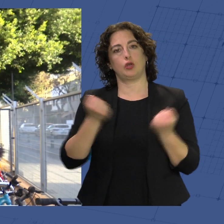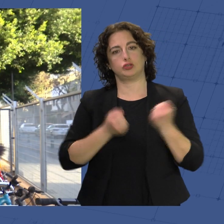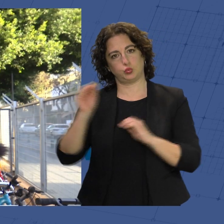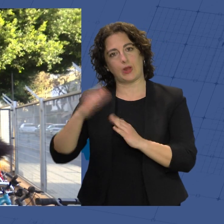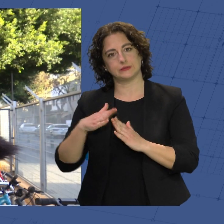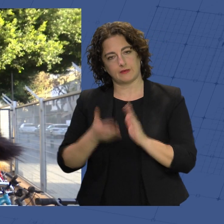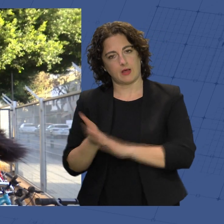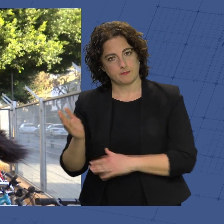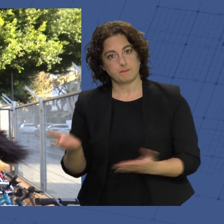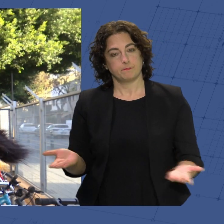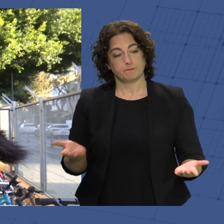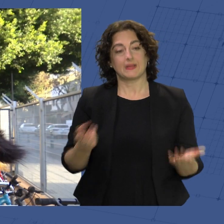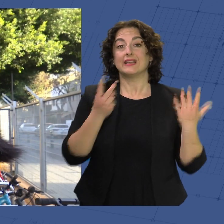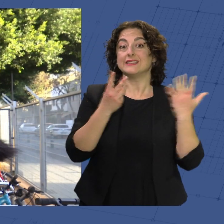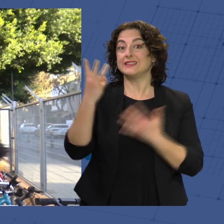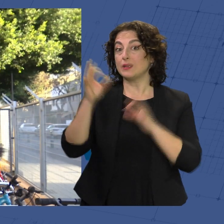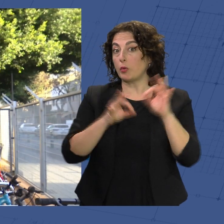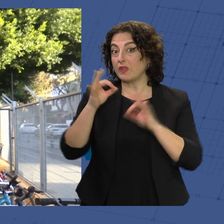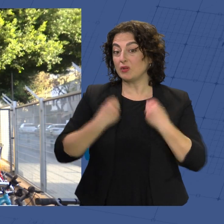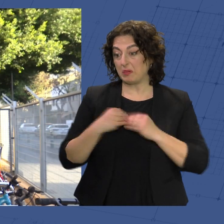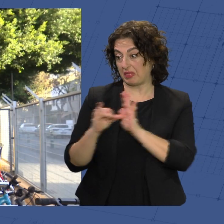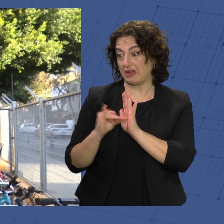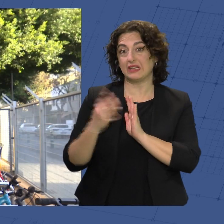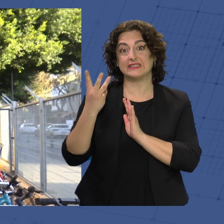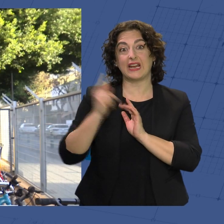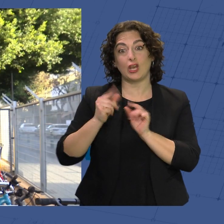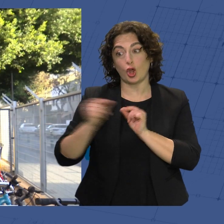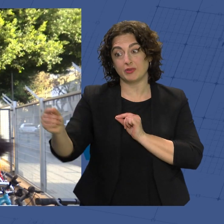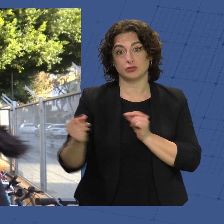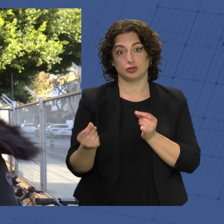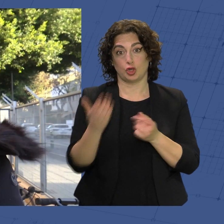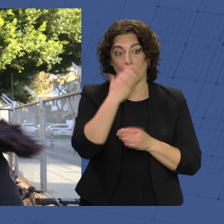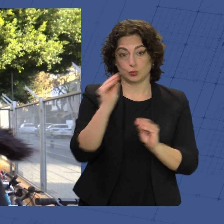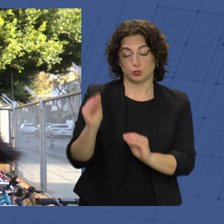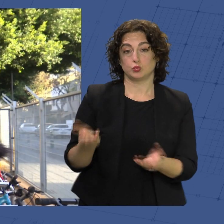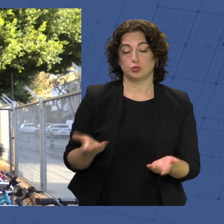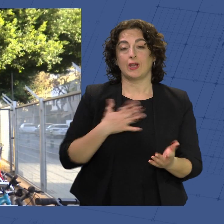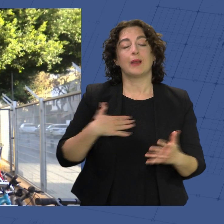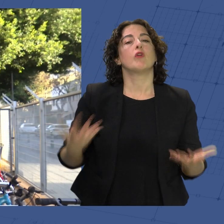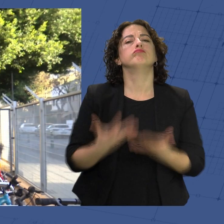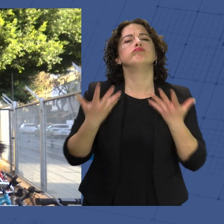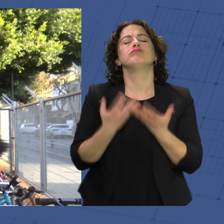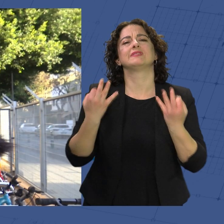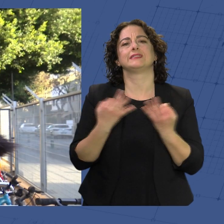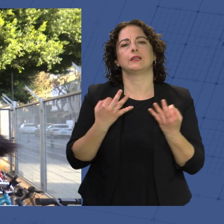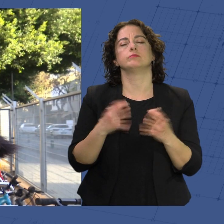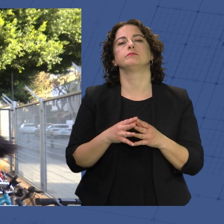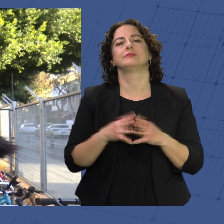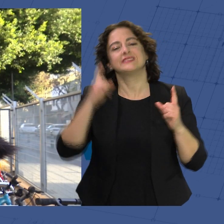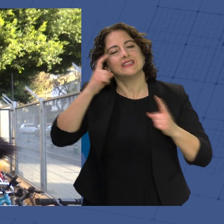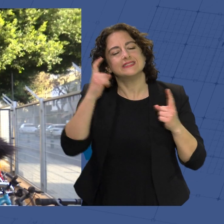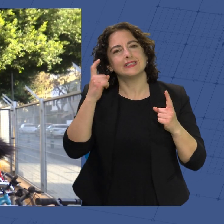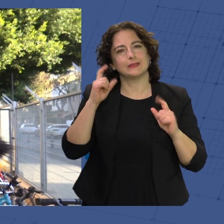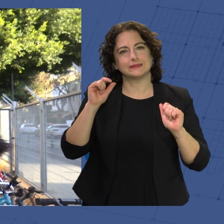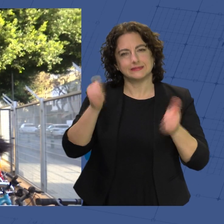casa, y de eso el 73% vive a menos de tres kilómetros del colegio. Así que lo que se quiere fomentar y lo que se quiere intentar con